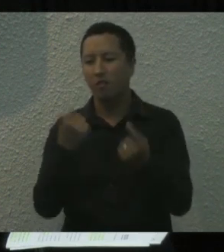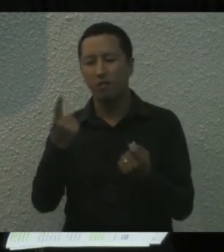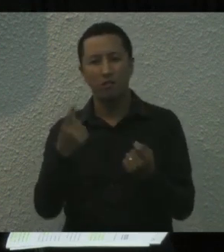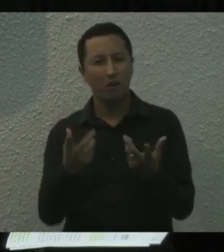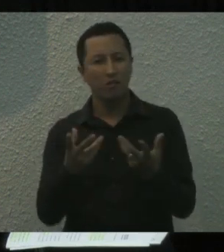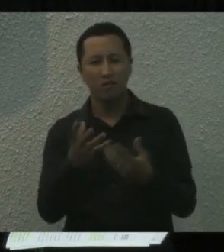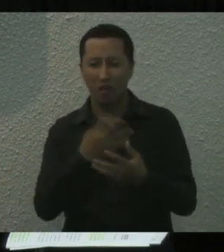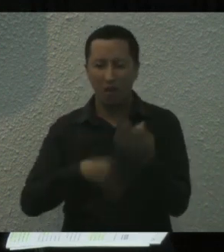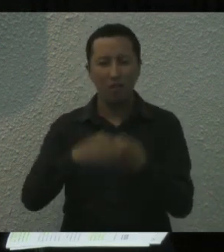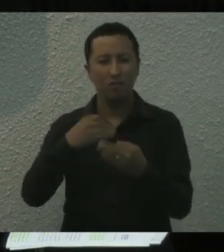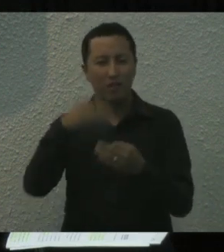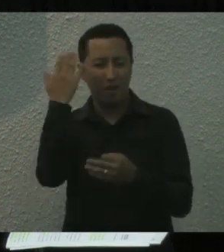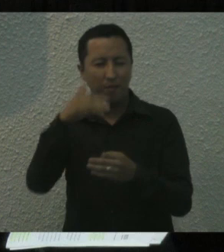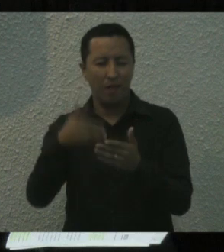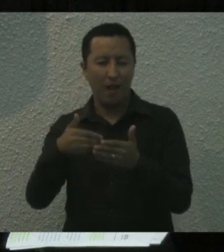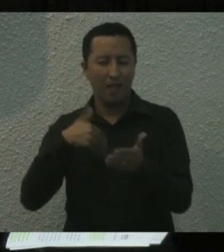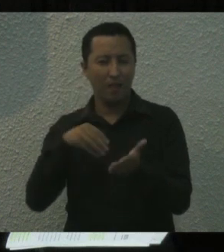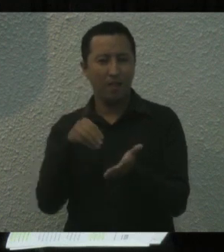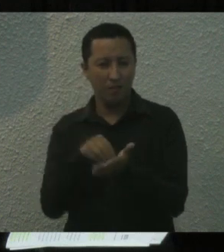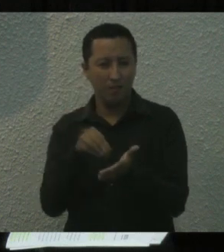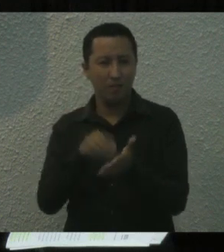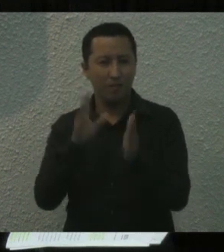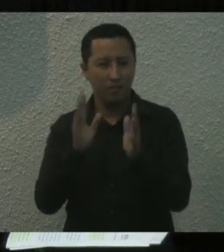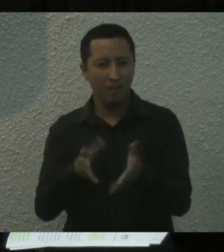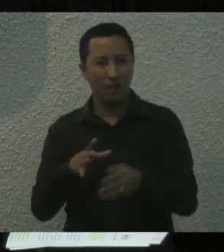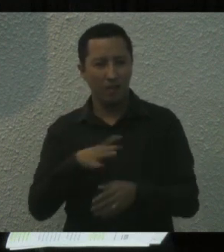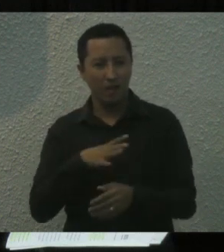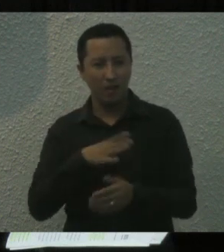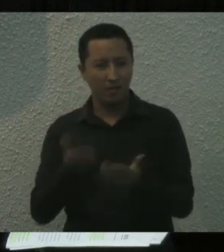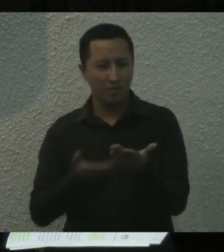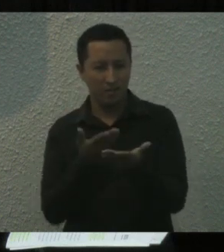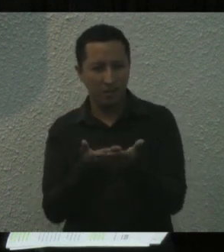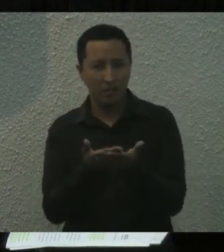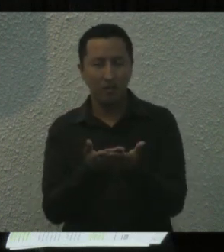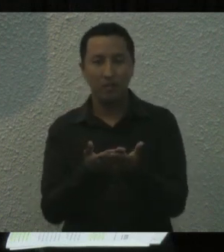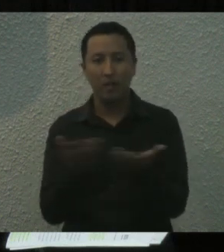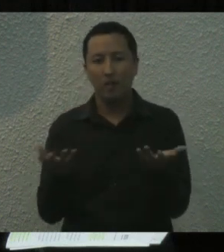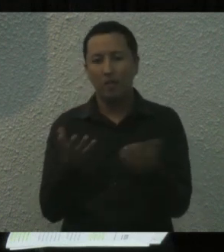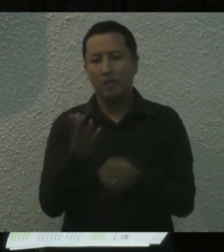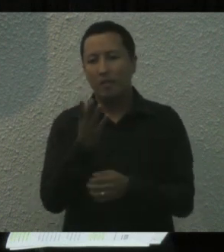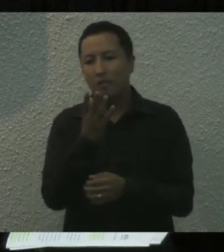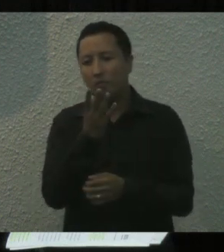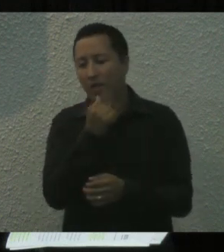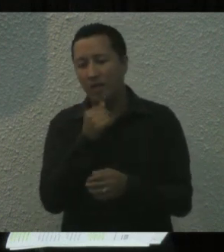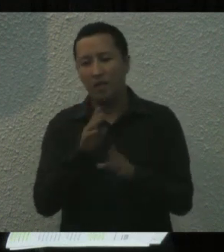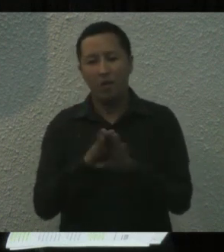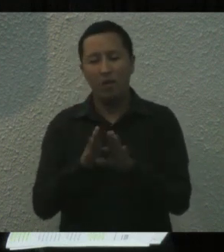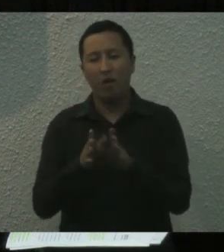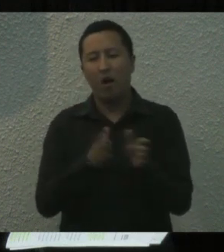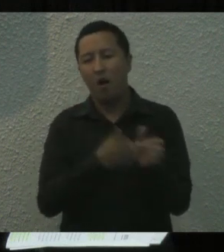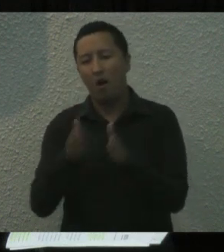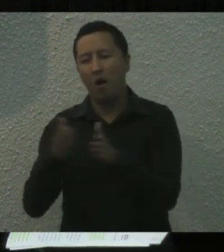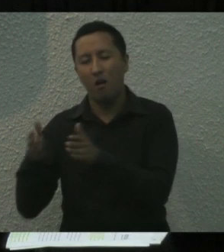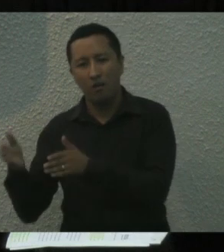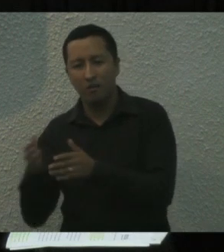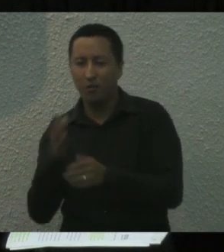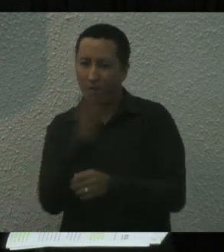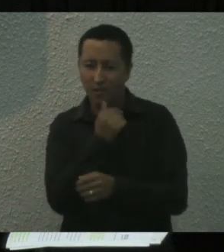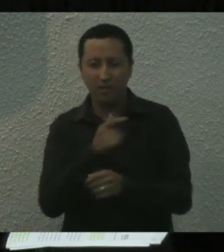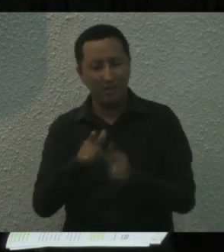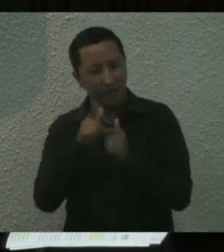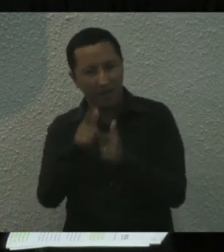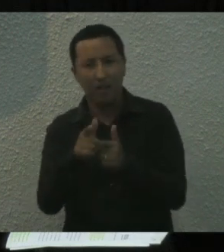ya estaba dentro de la iniciativa como tal, ya no se podía dar marcha atrás, pero